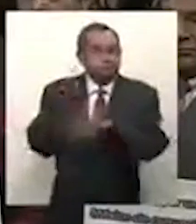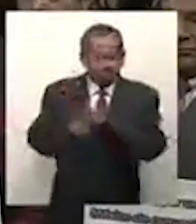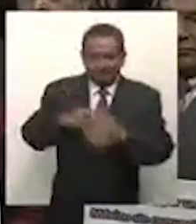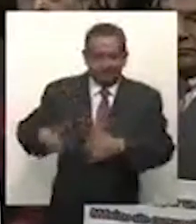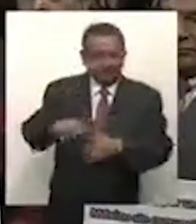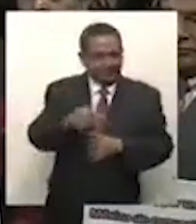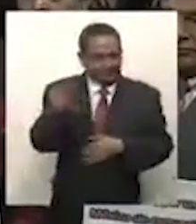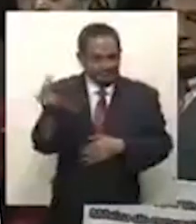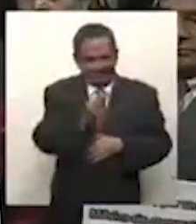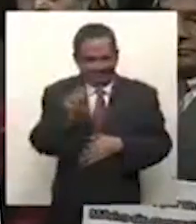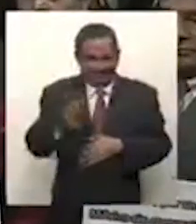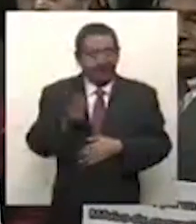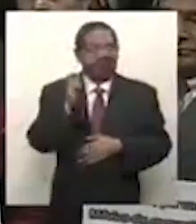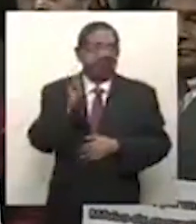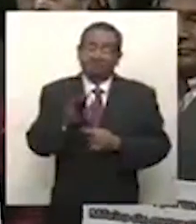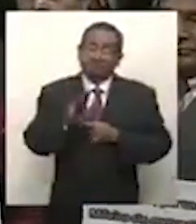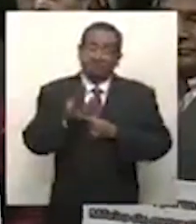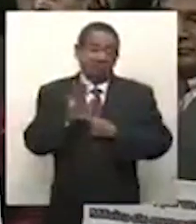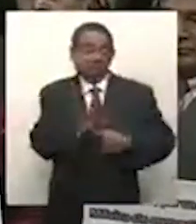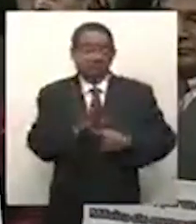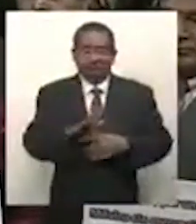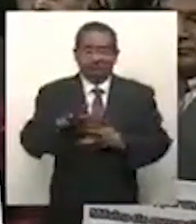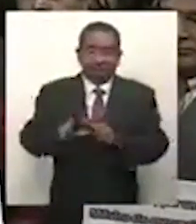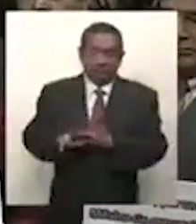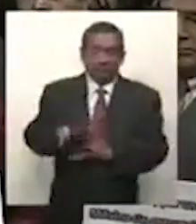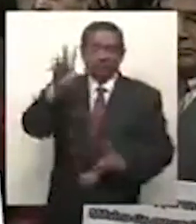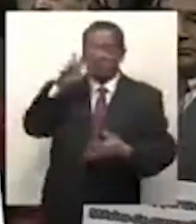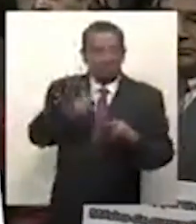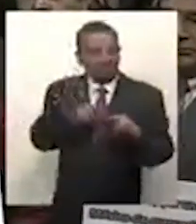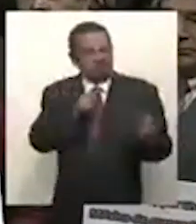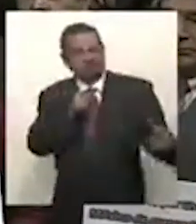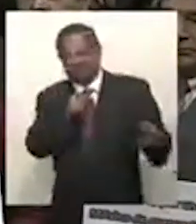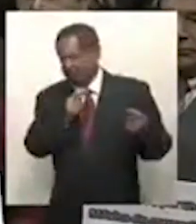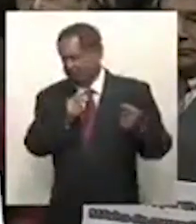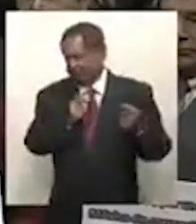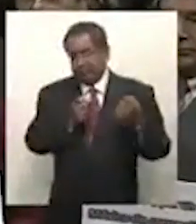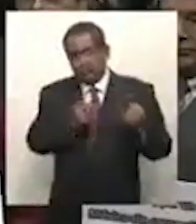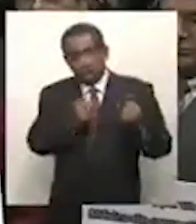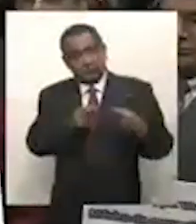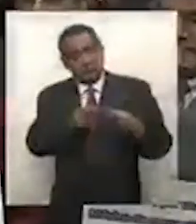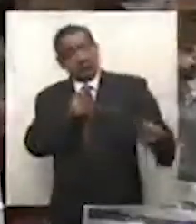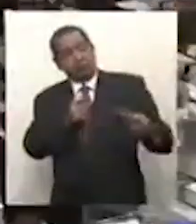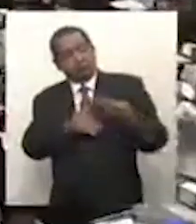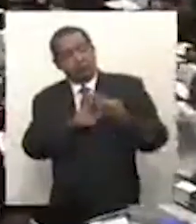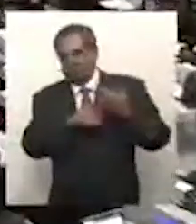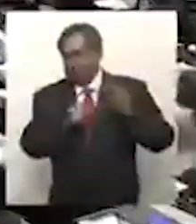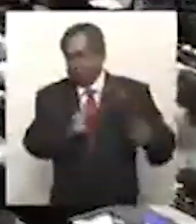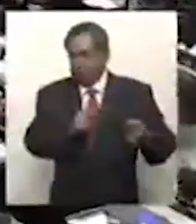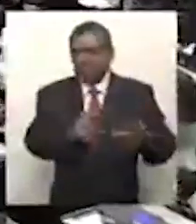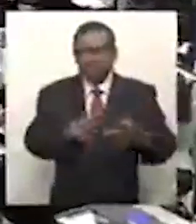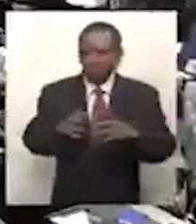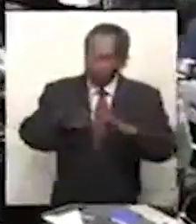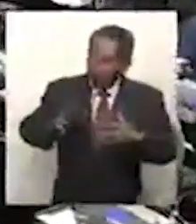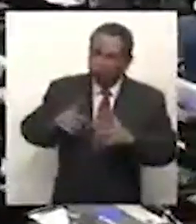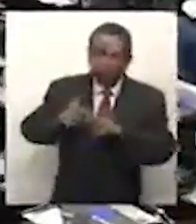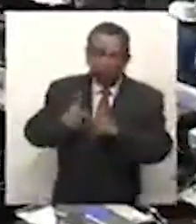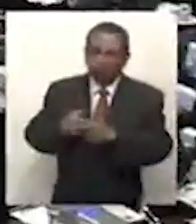y representa mayor oposición, mayores intereses,